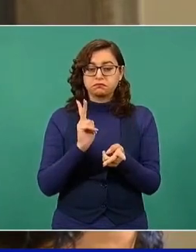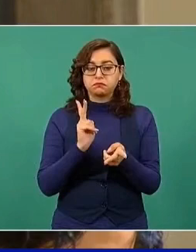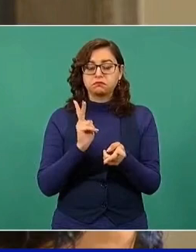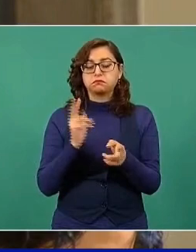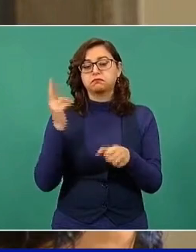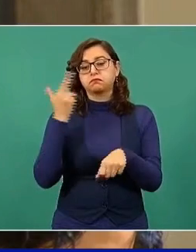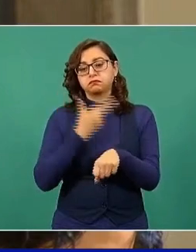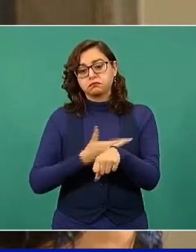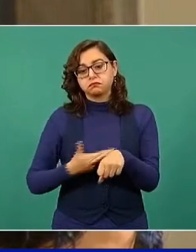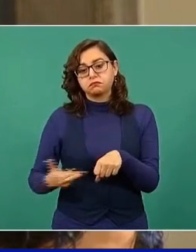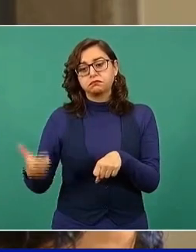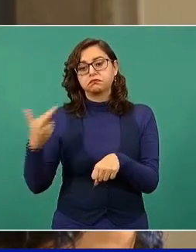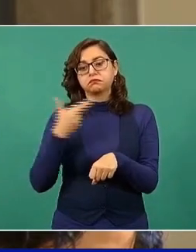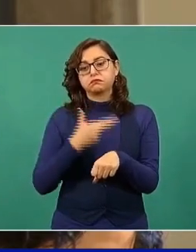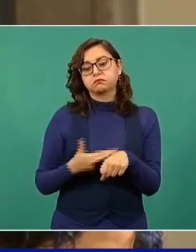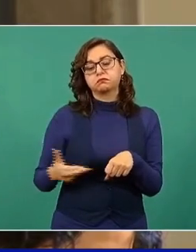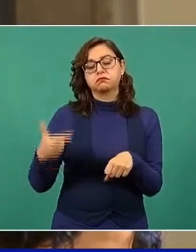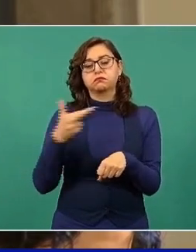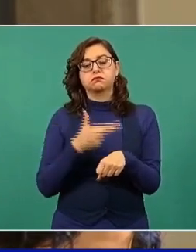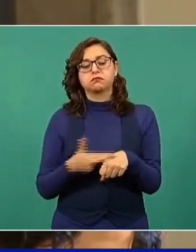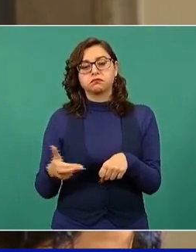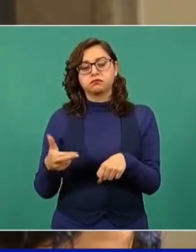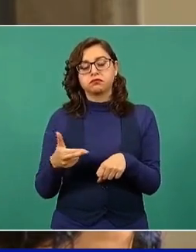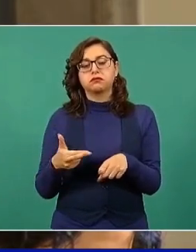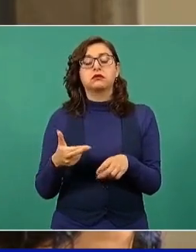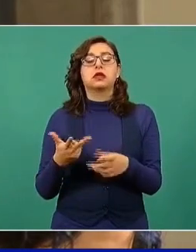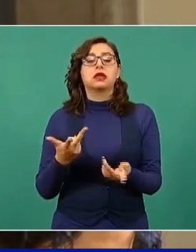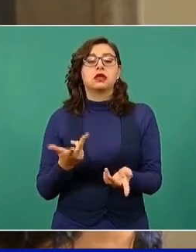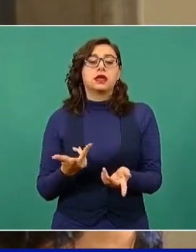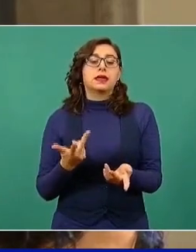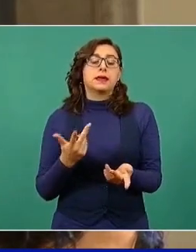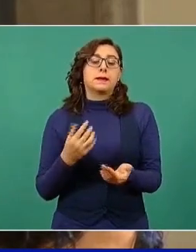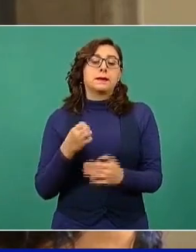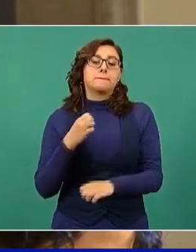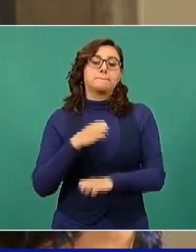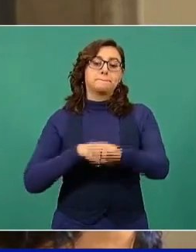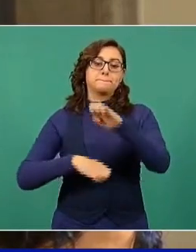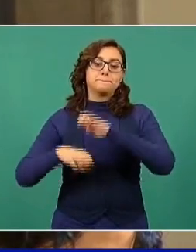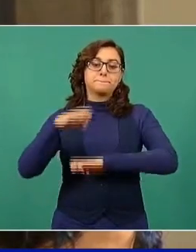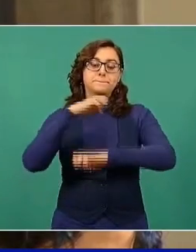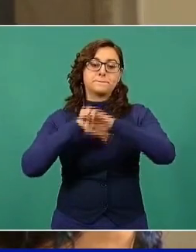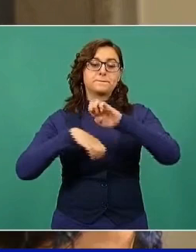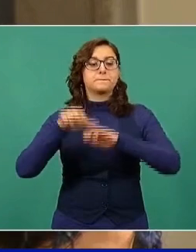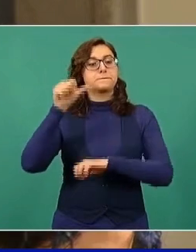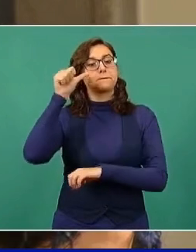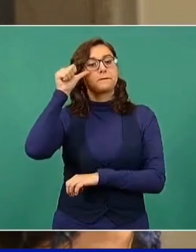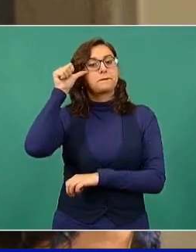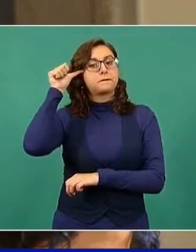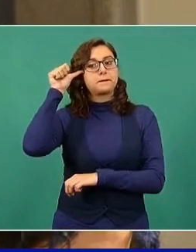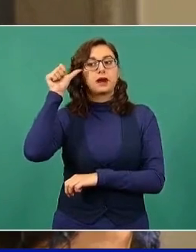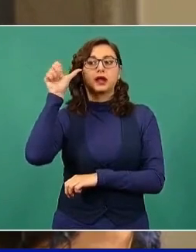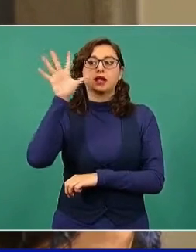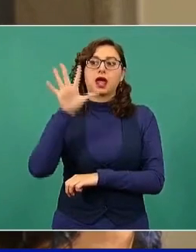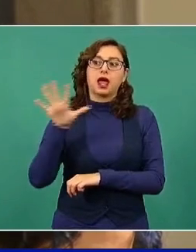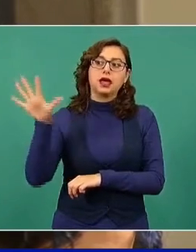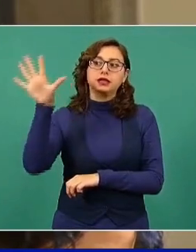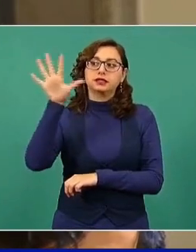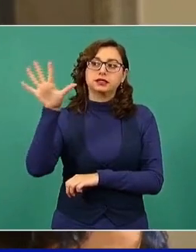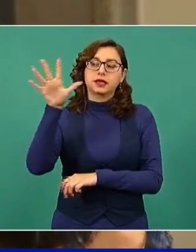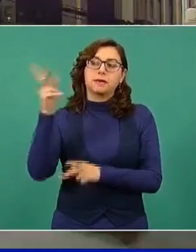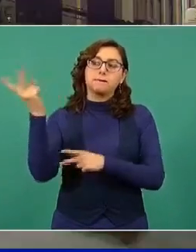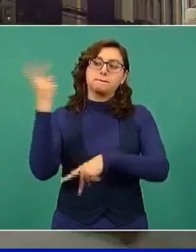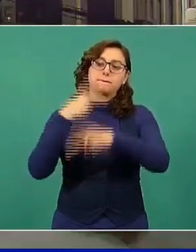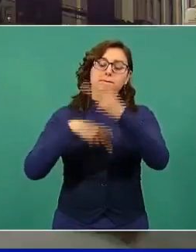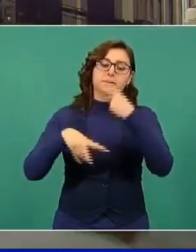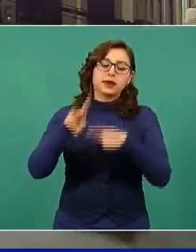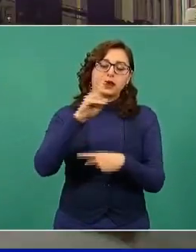de empresas asiáticas en América del Norte, ya sea en Estados Unidos, en México o en Canadá,